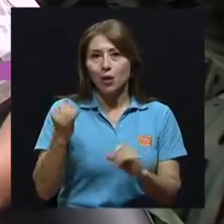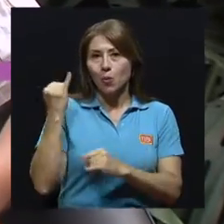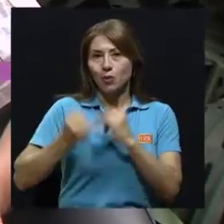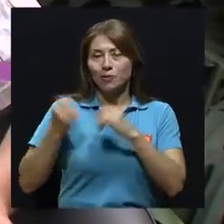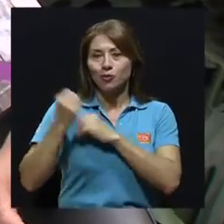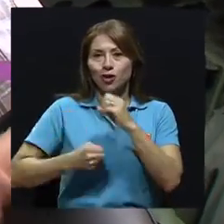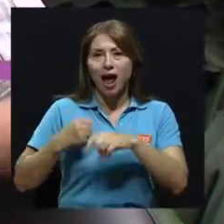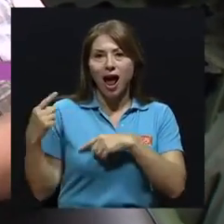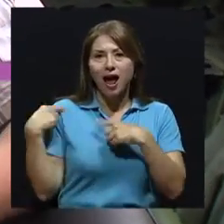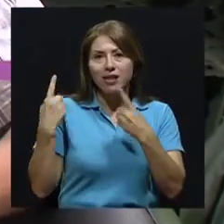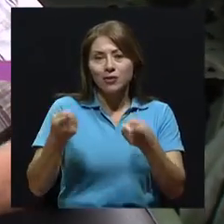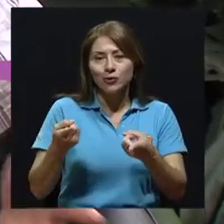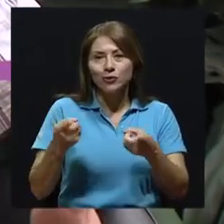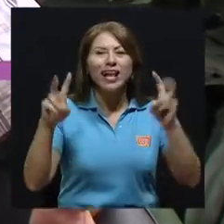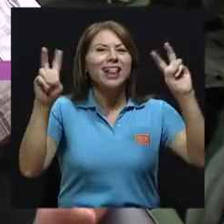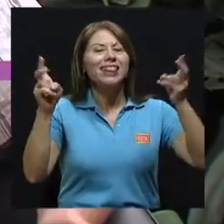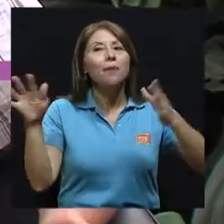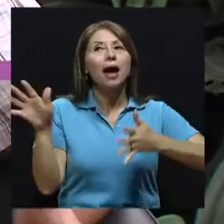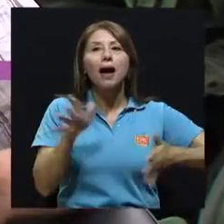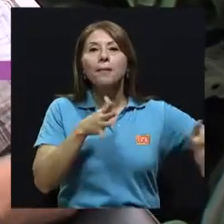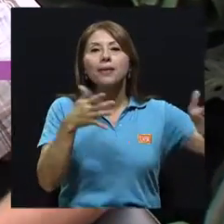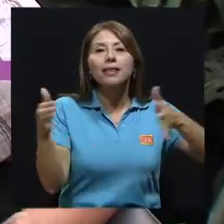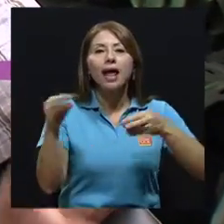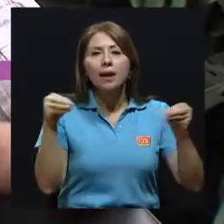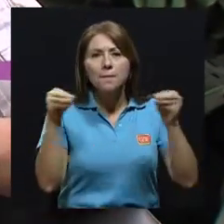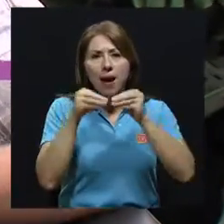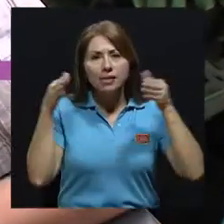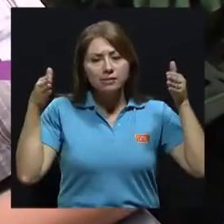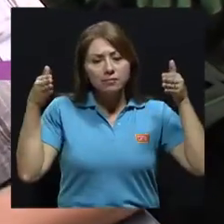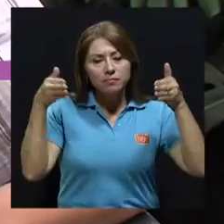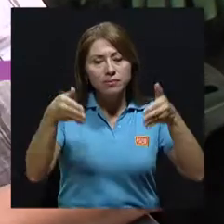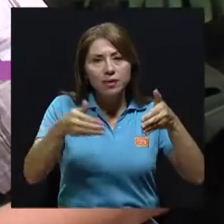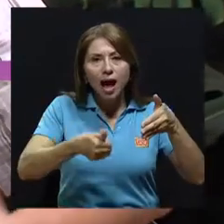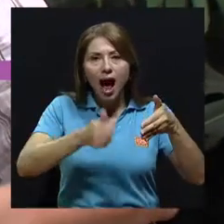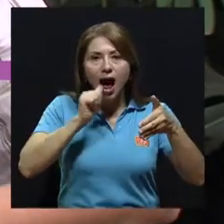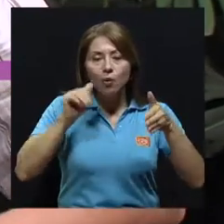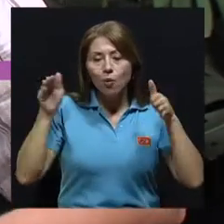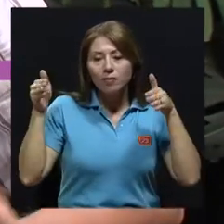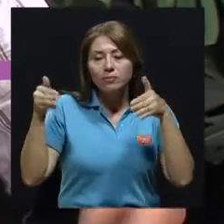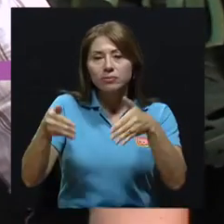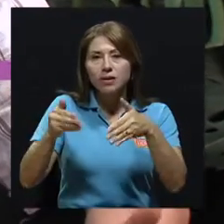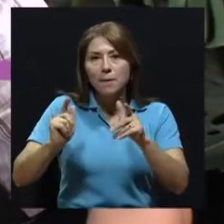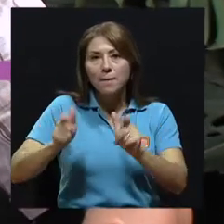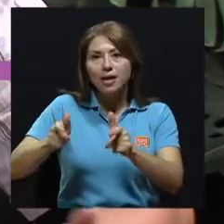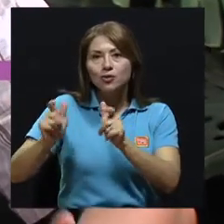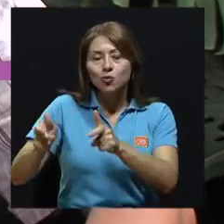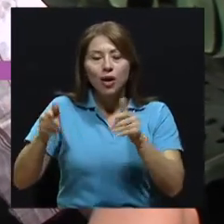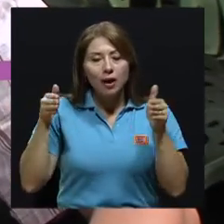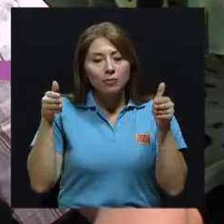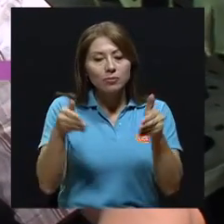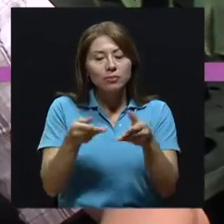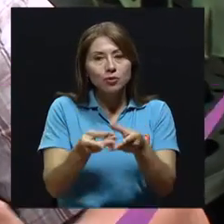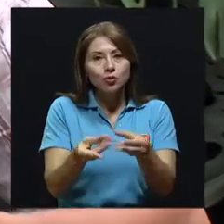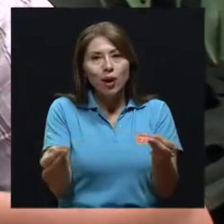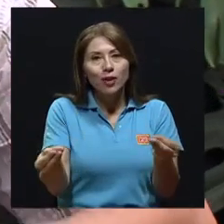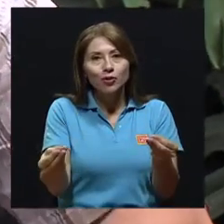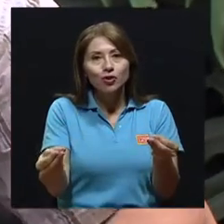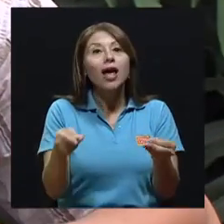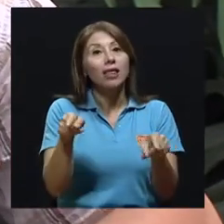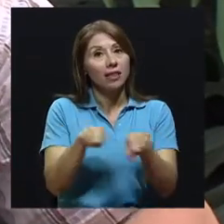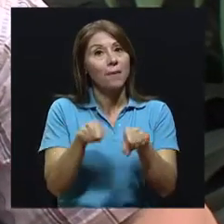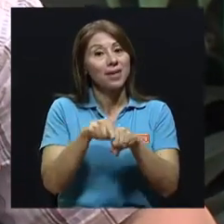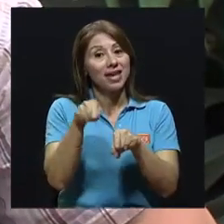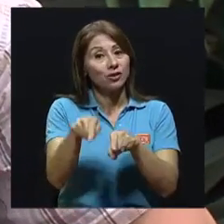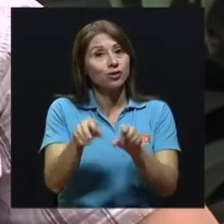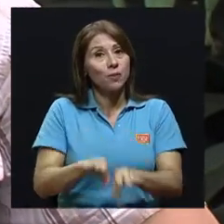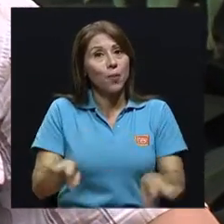más el tema ambiental en el asunto del agua y en el asunto de la basura y los suelos, que si bien también son importantes, se ha ido